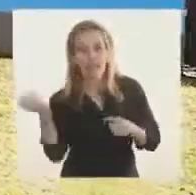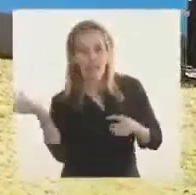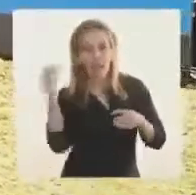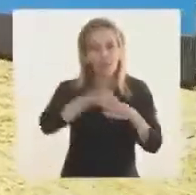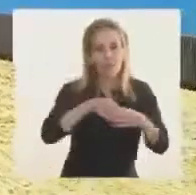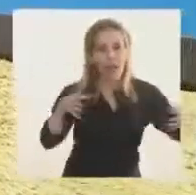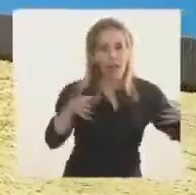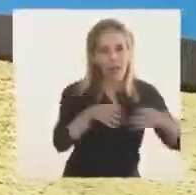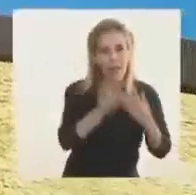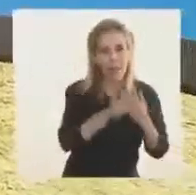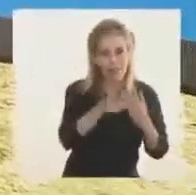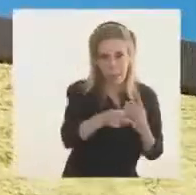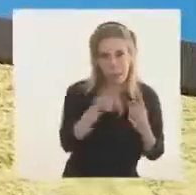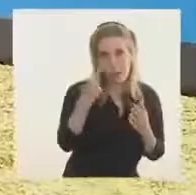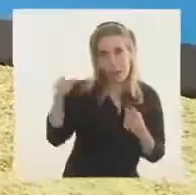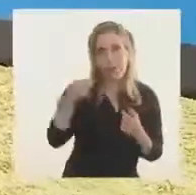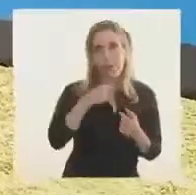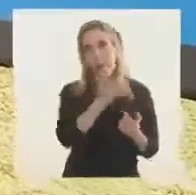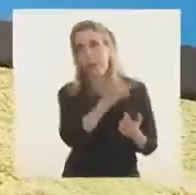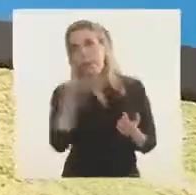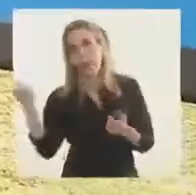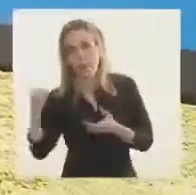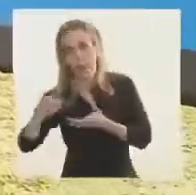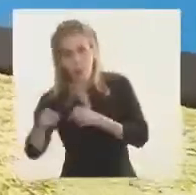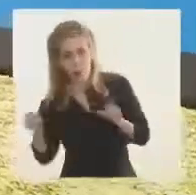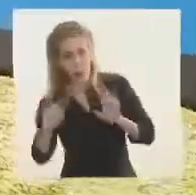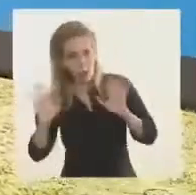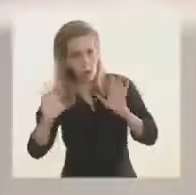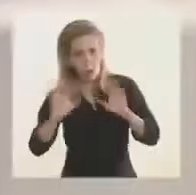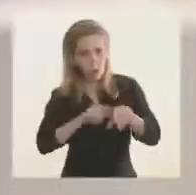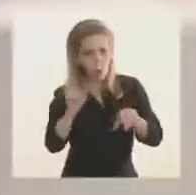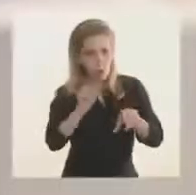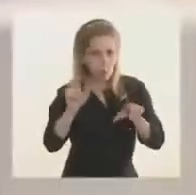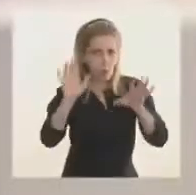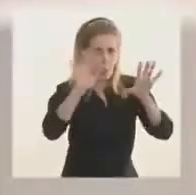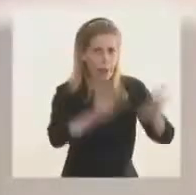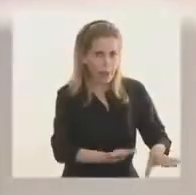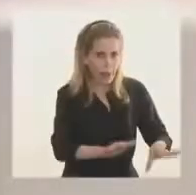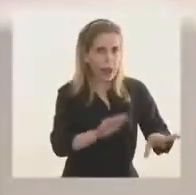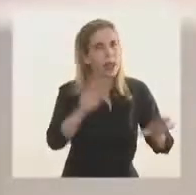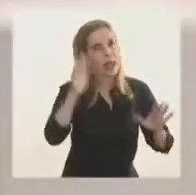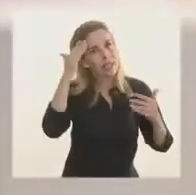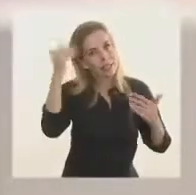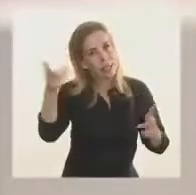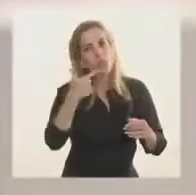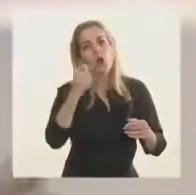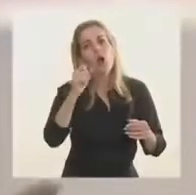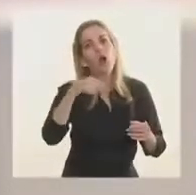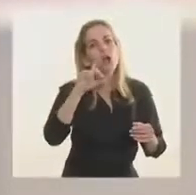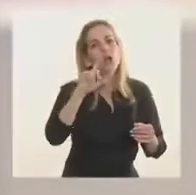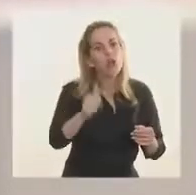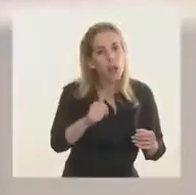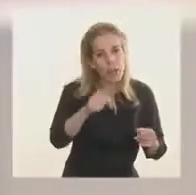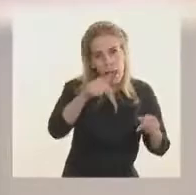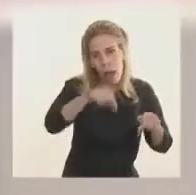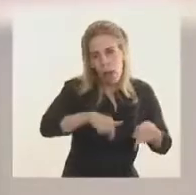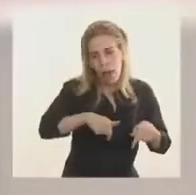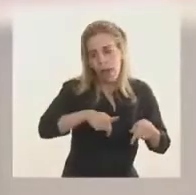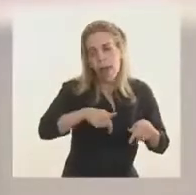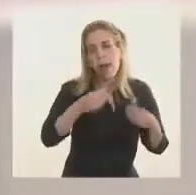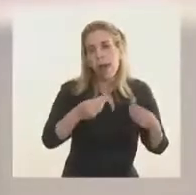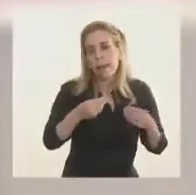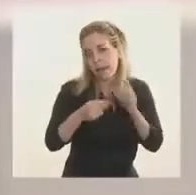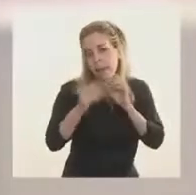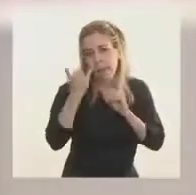Porque además de aquí quiero mandarle un gran saludo a nuestra Ministra, a Sonia. Está ahora ya en